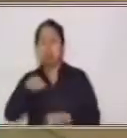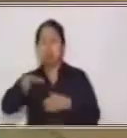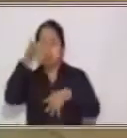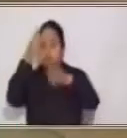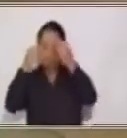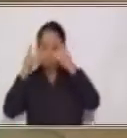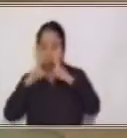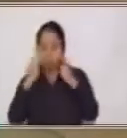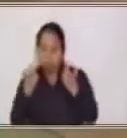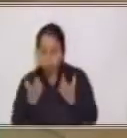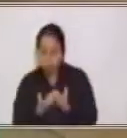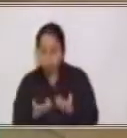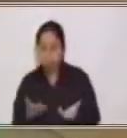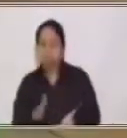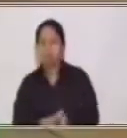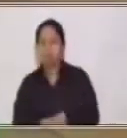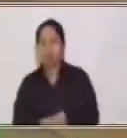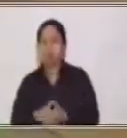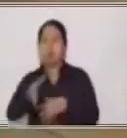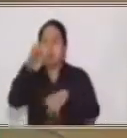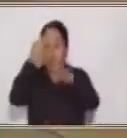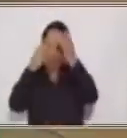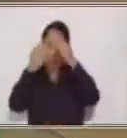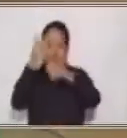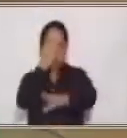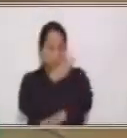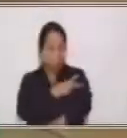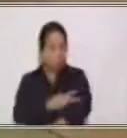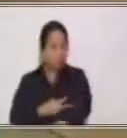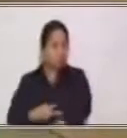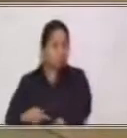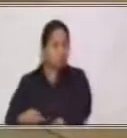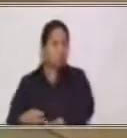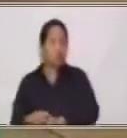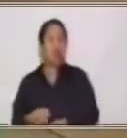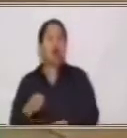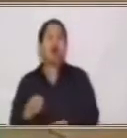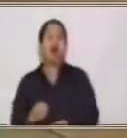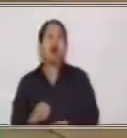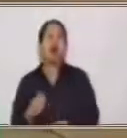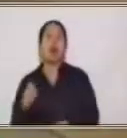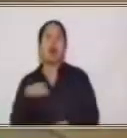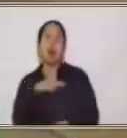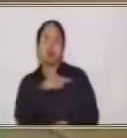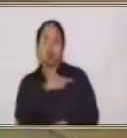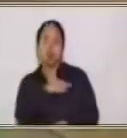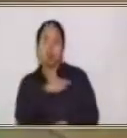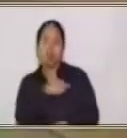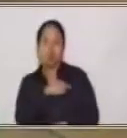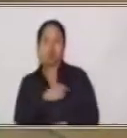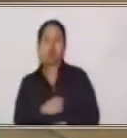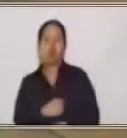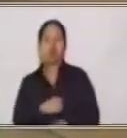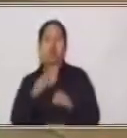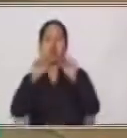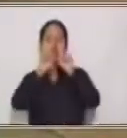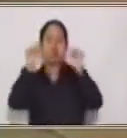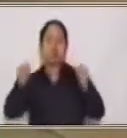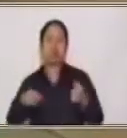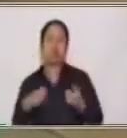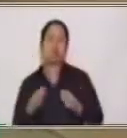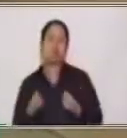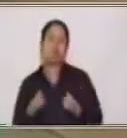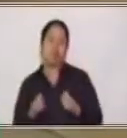día de hoy? Hemos aprendido un poco de historia en cuanto a nuestro sistema de monedas, nuestro sistema